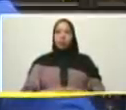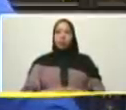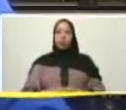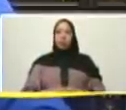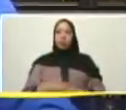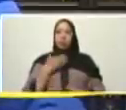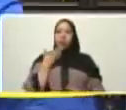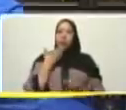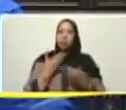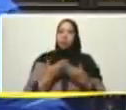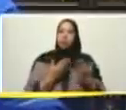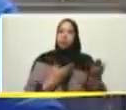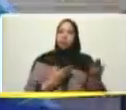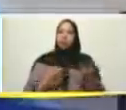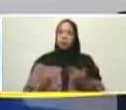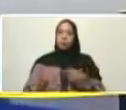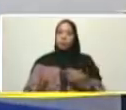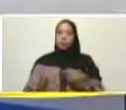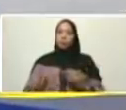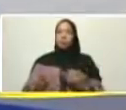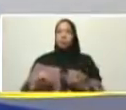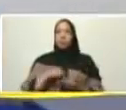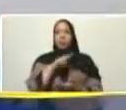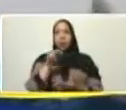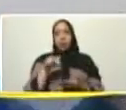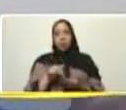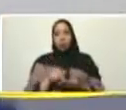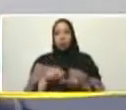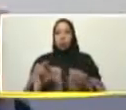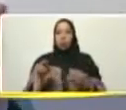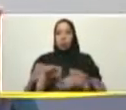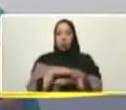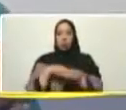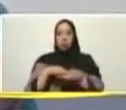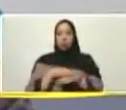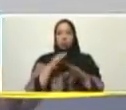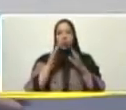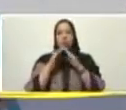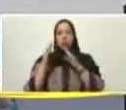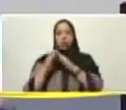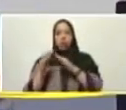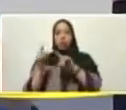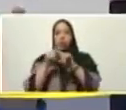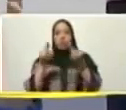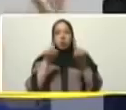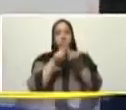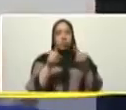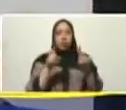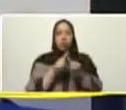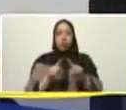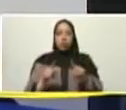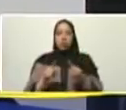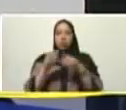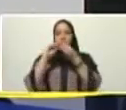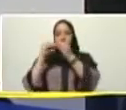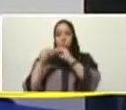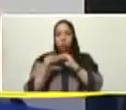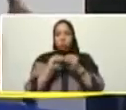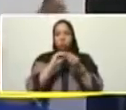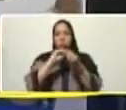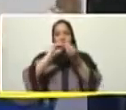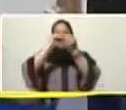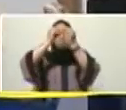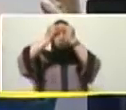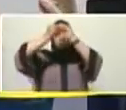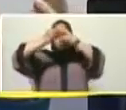efectivamente el órgano nacional de vivienda los distintos actores que lo componen han venido estructurando toda una